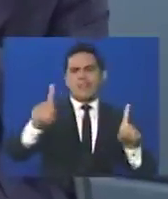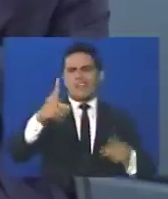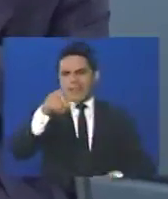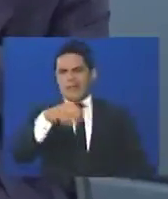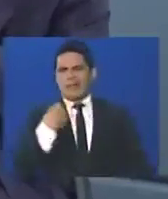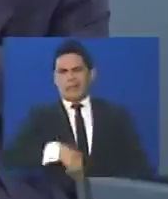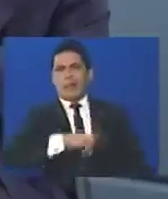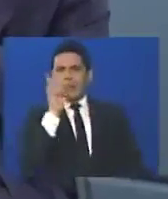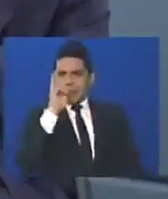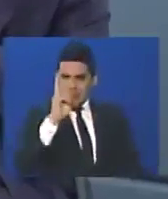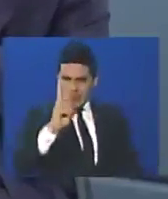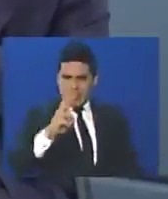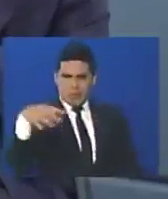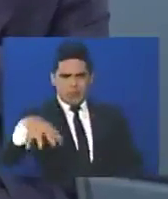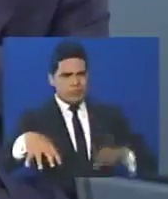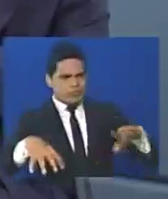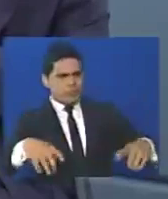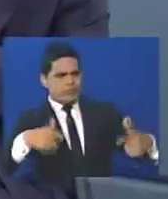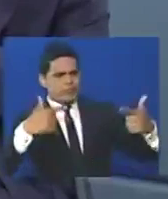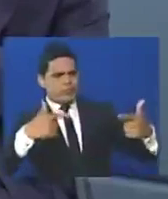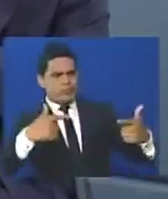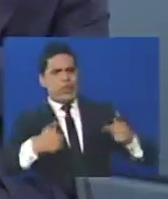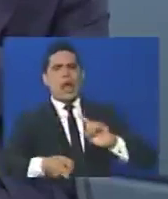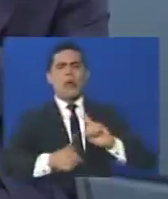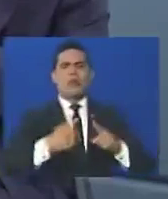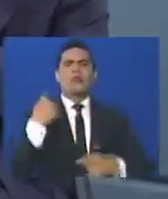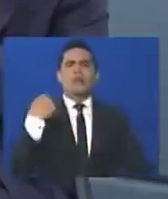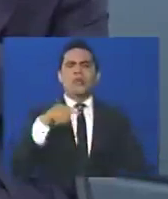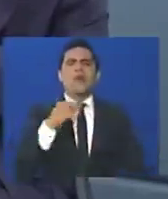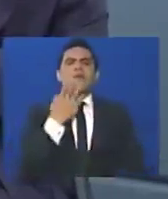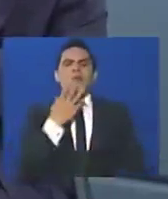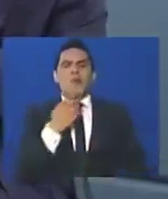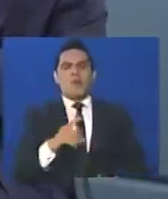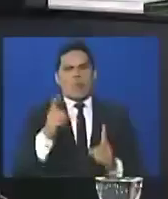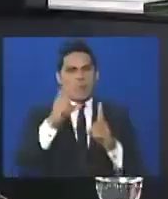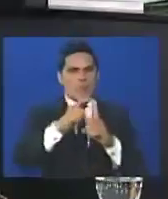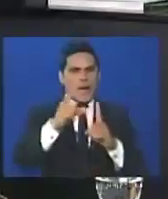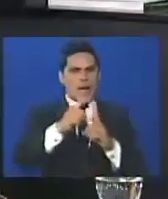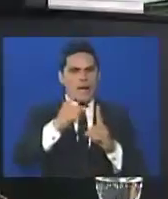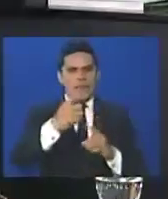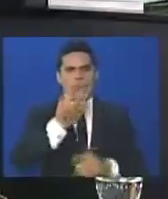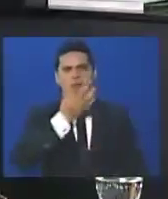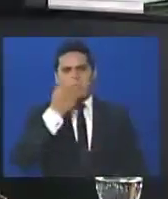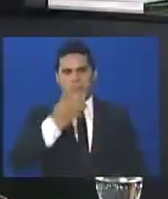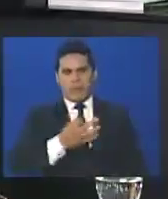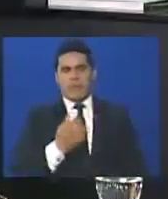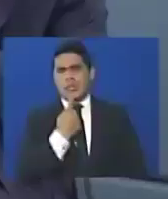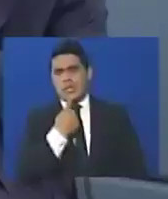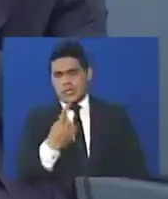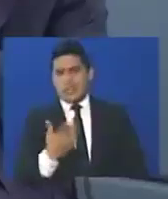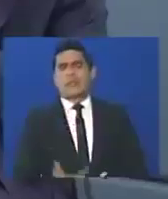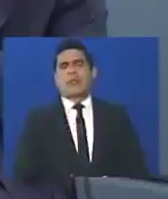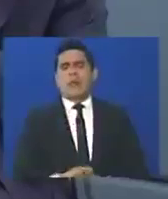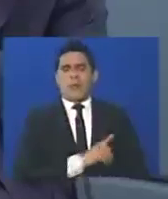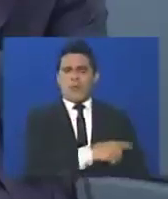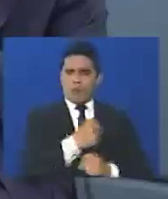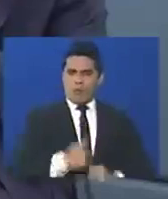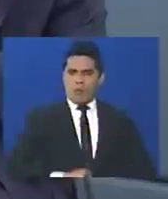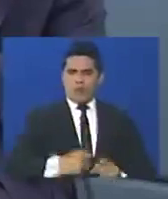Incluso esa polarización llegó a tener un lenguaje muy duro y hubo